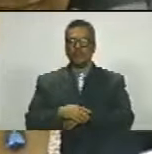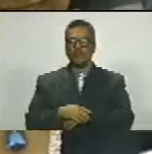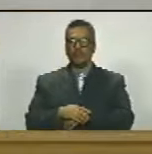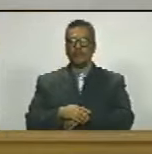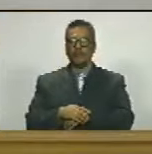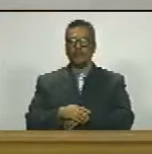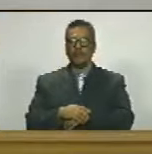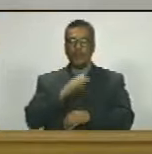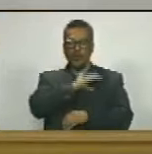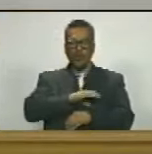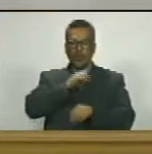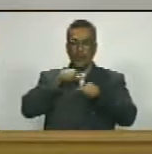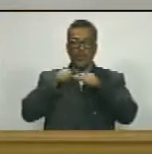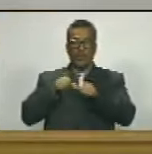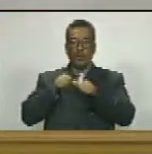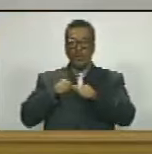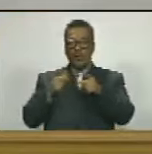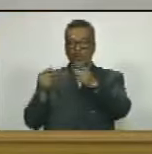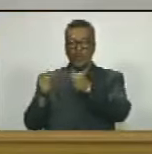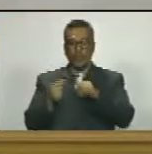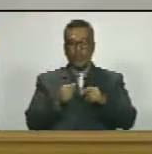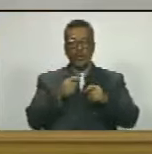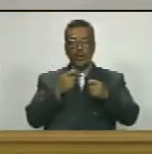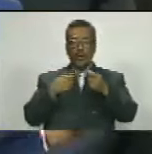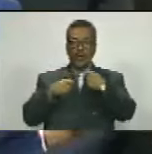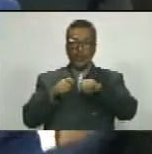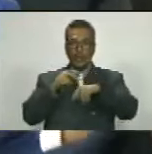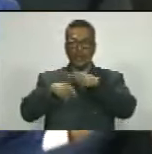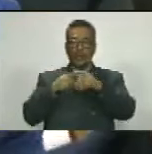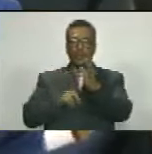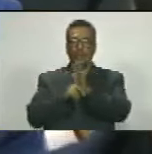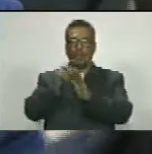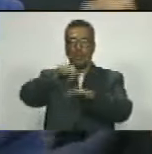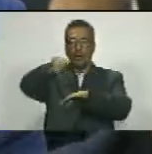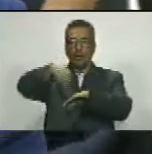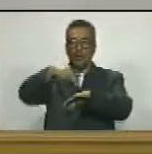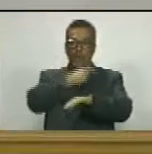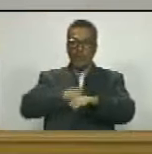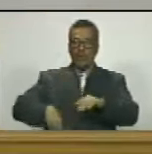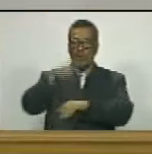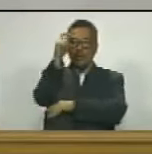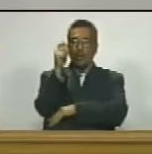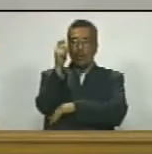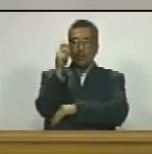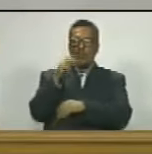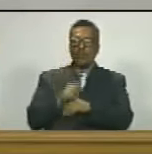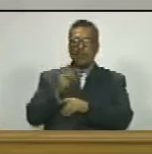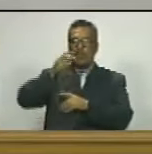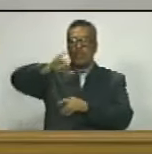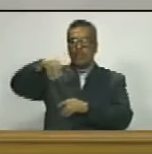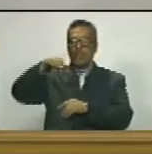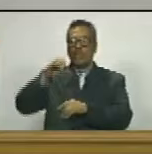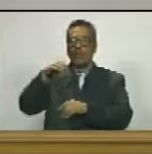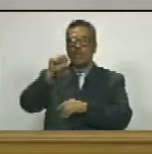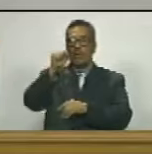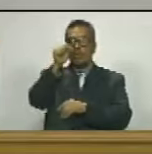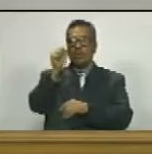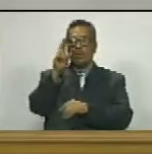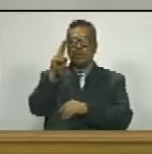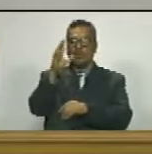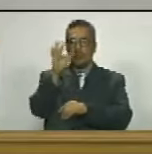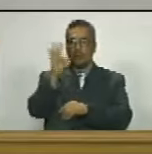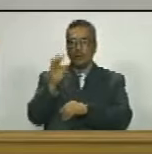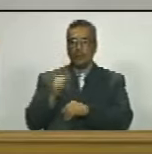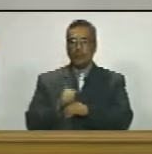comisión permanente de economía finanzas y desarrollo nacional presidente diputado jesús faría tortosa